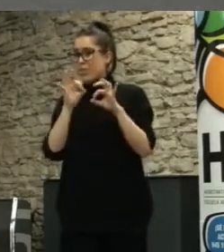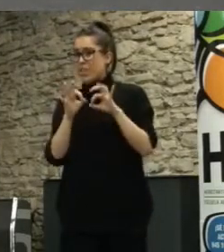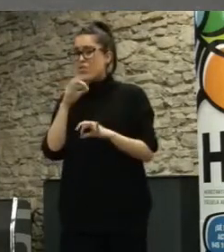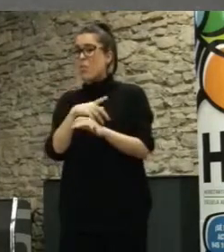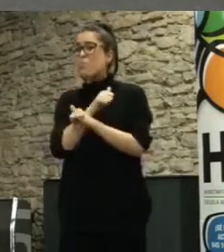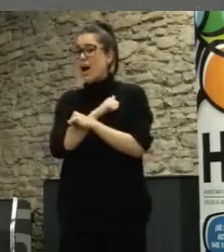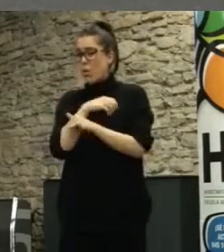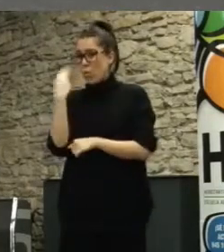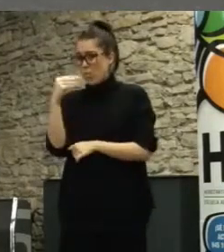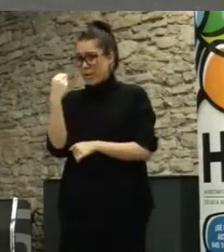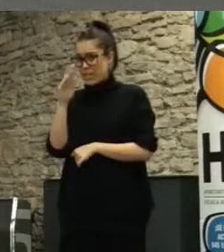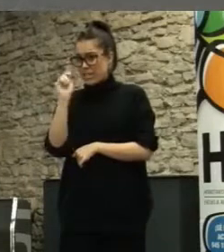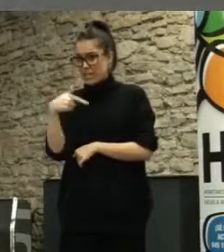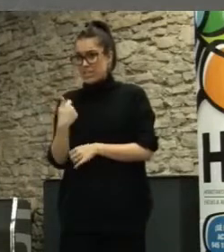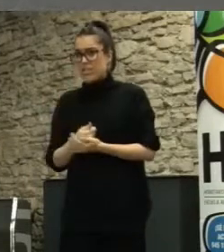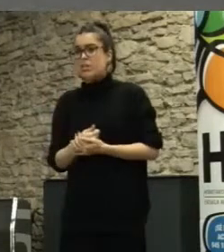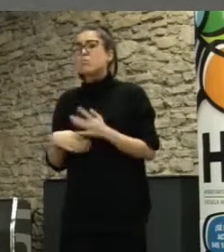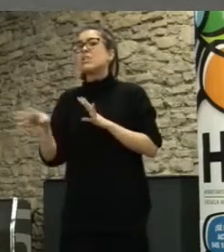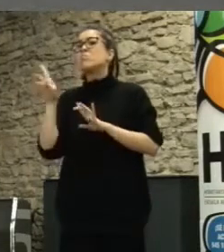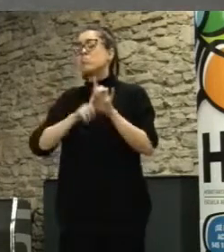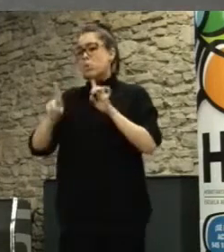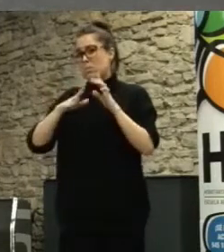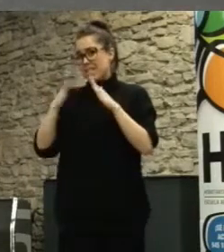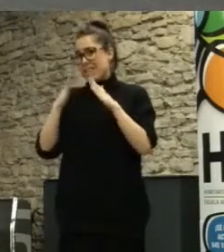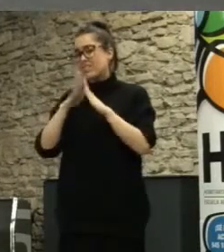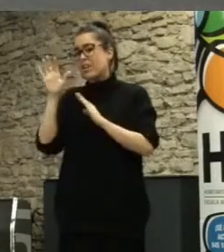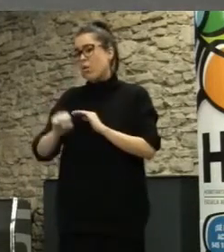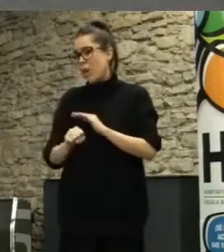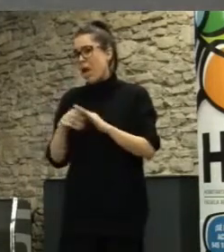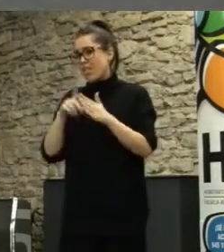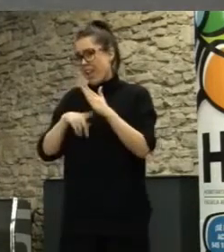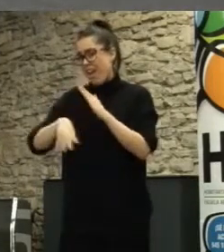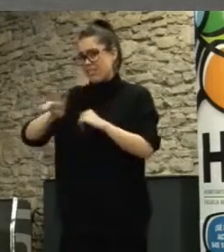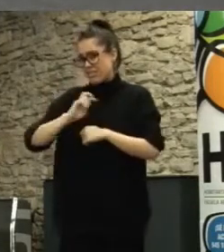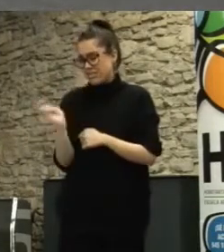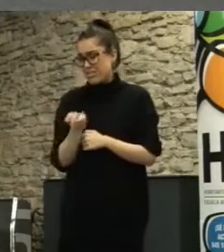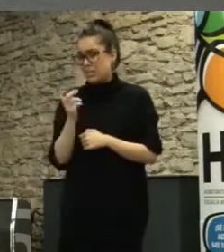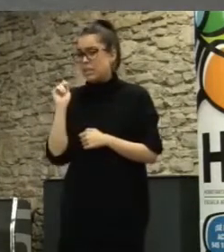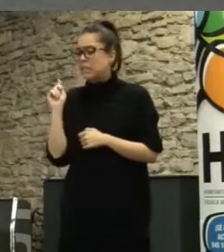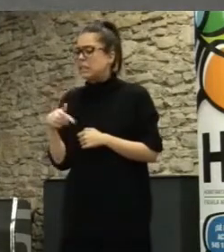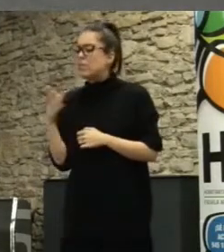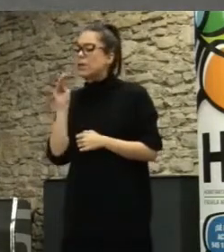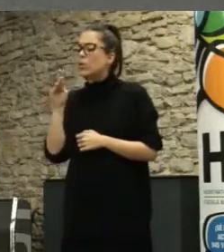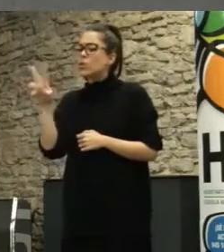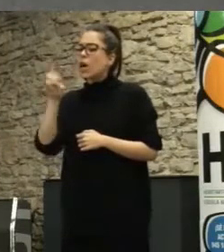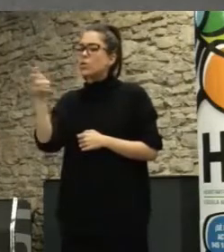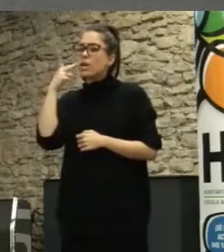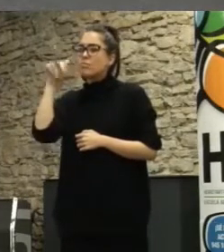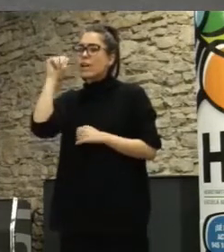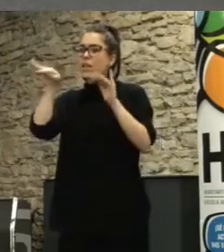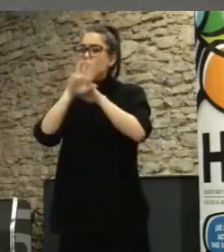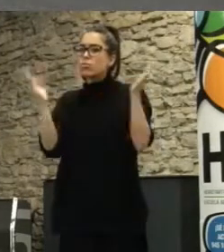con problemas de acceso a la vivienda y una segunda muy rápida muy rápida alguna experiencia mundial de presupuestos